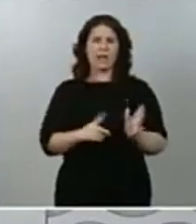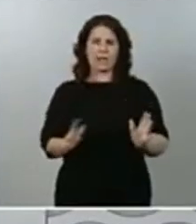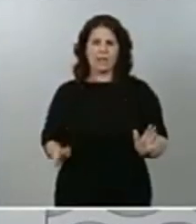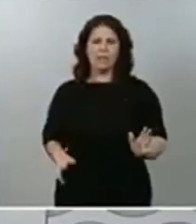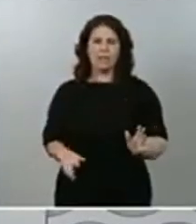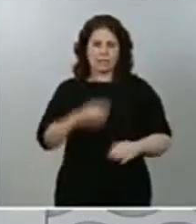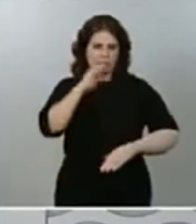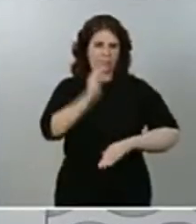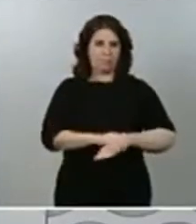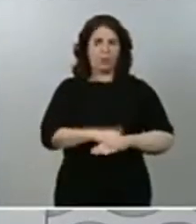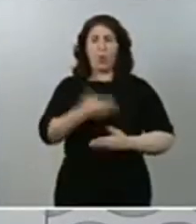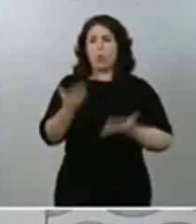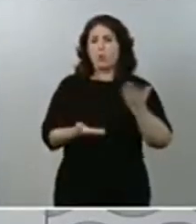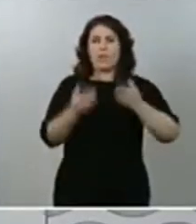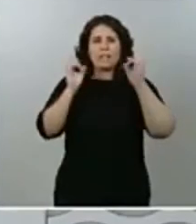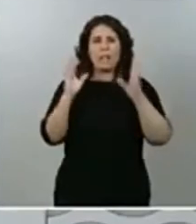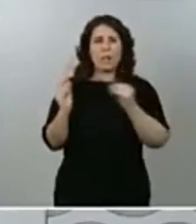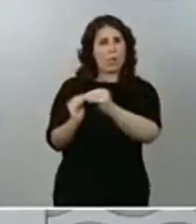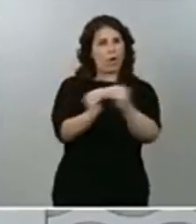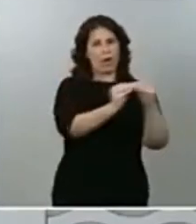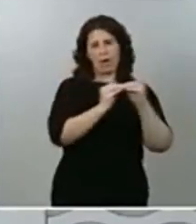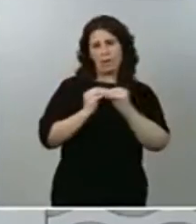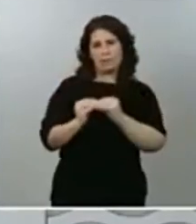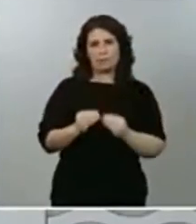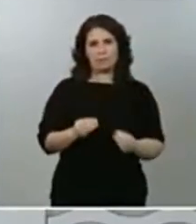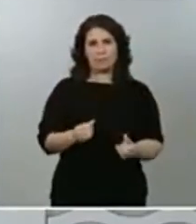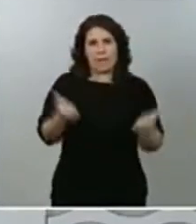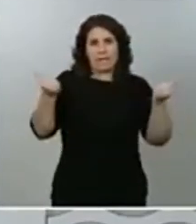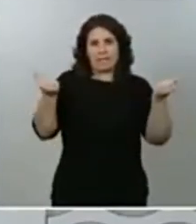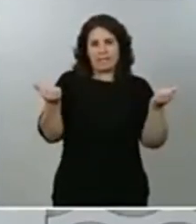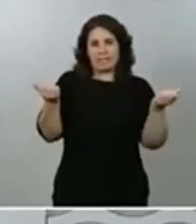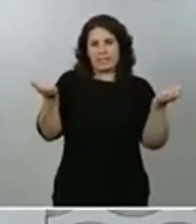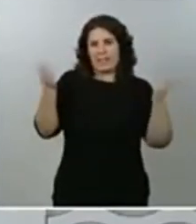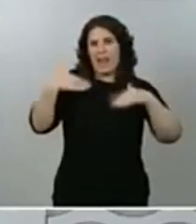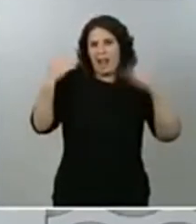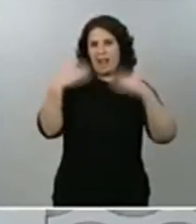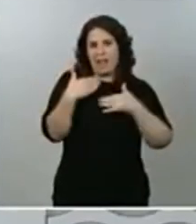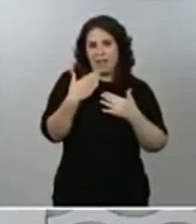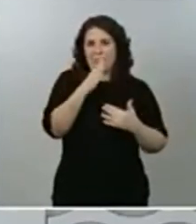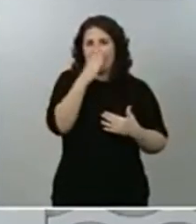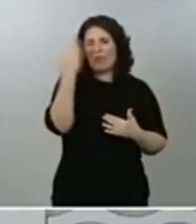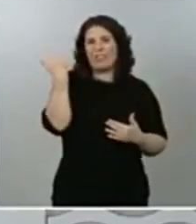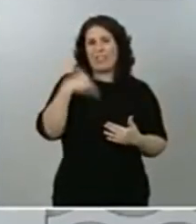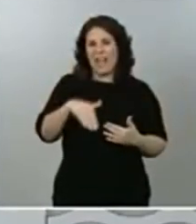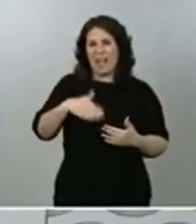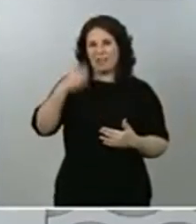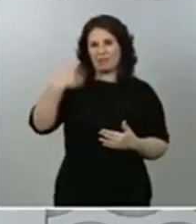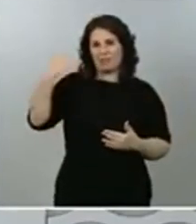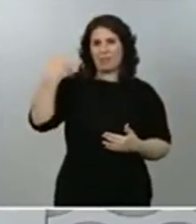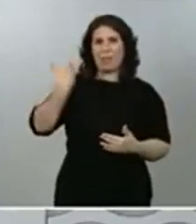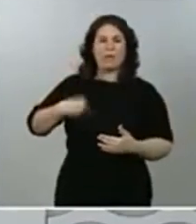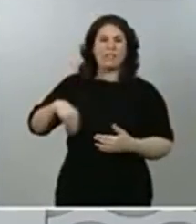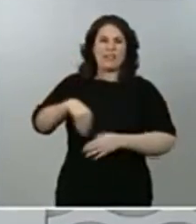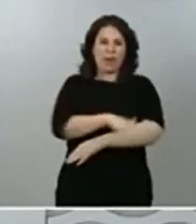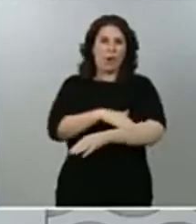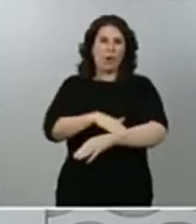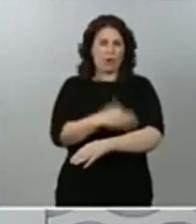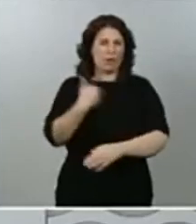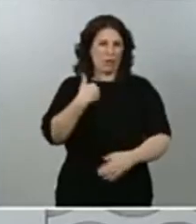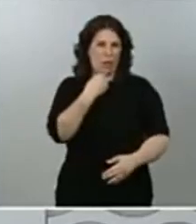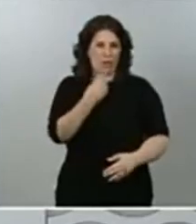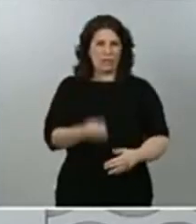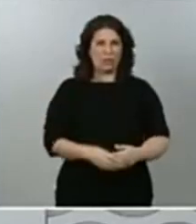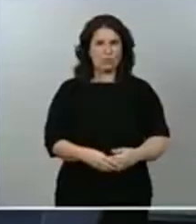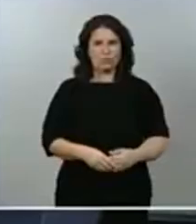todos. Por tanto, hay poco más que comentar respecto a las declaraciones que ya previamente el propio presidente del Gobierno ha formulado en primera persona.